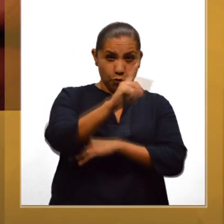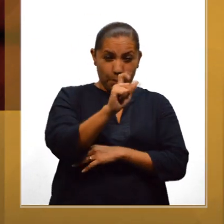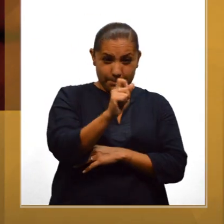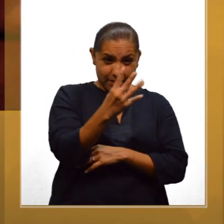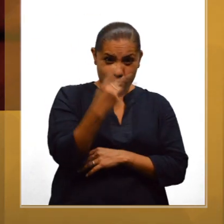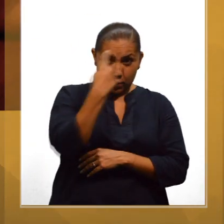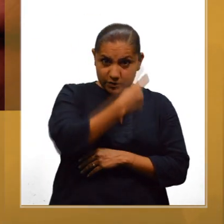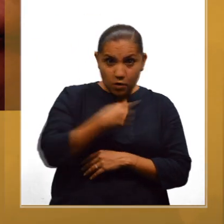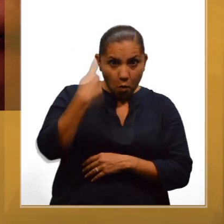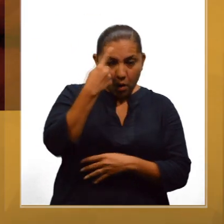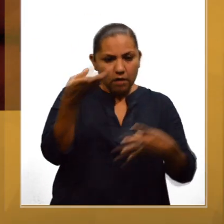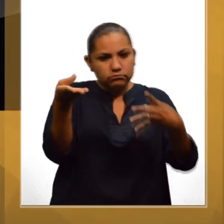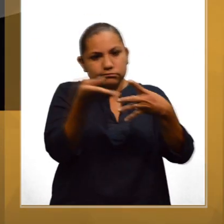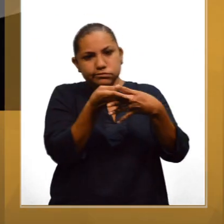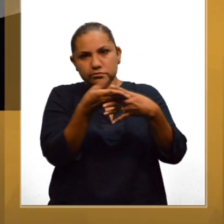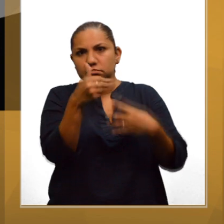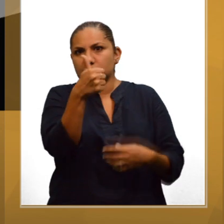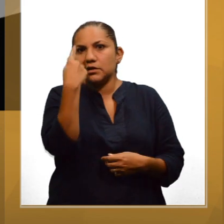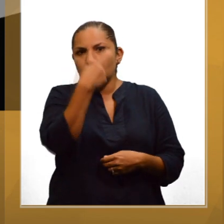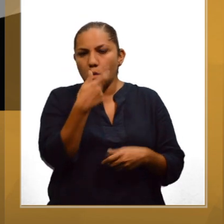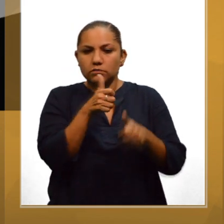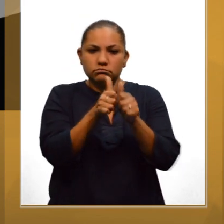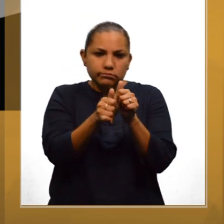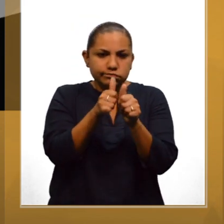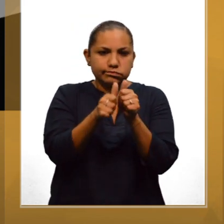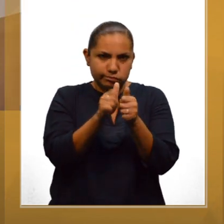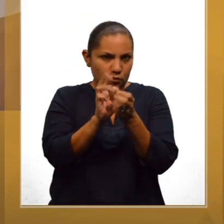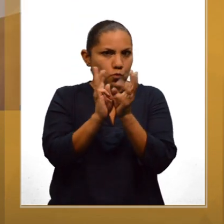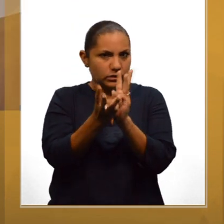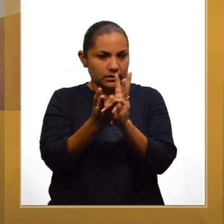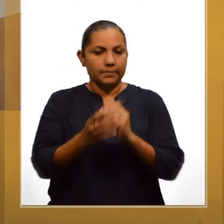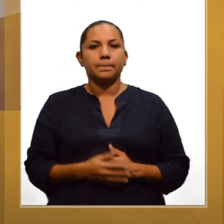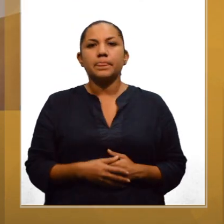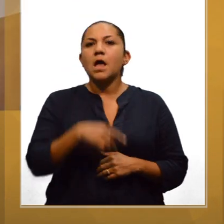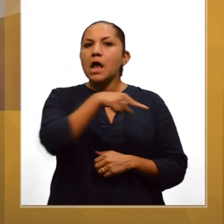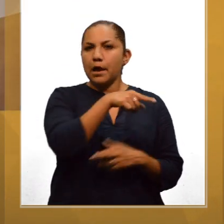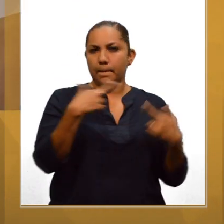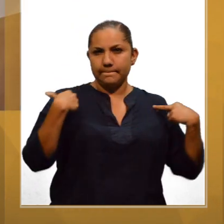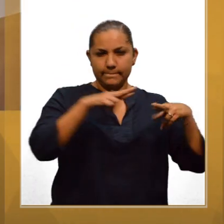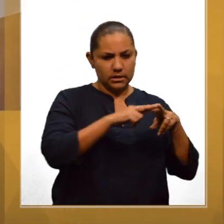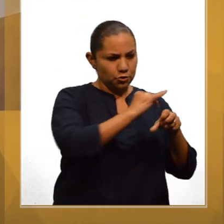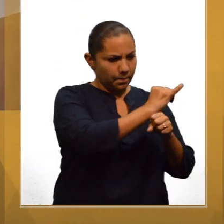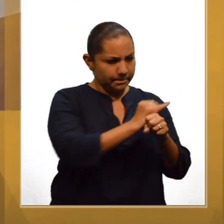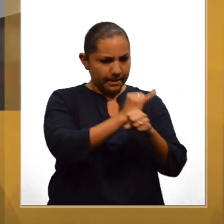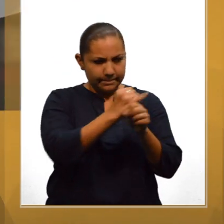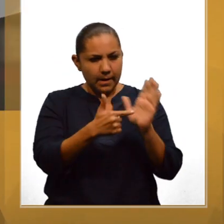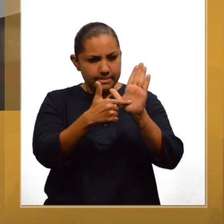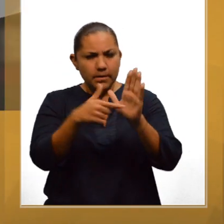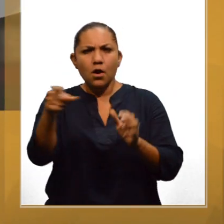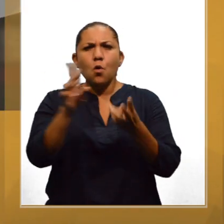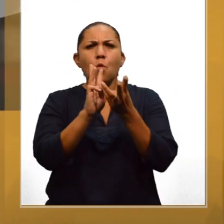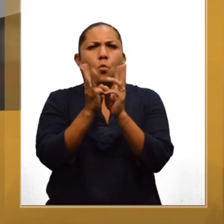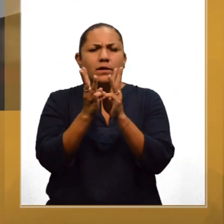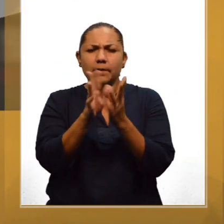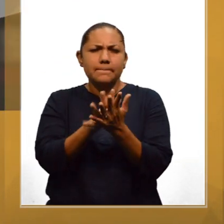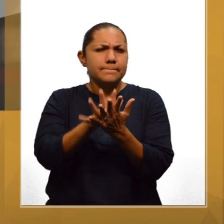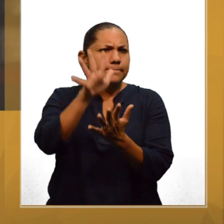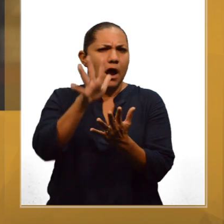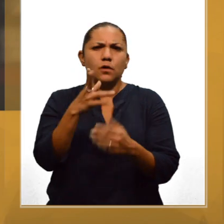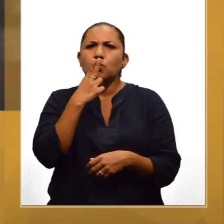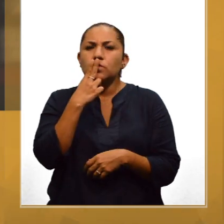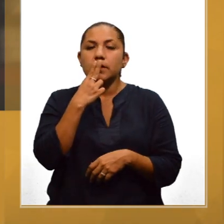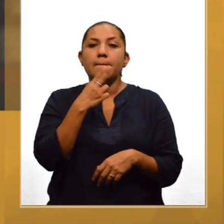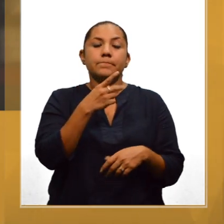exclusivo del WhatsApp. Un estudio coordinado por este profesor mostró que el mayor número de usuarios de WhatsApp son jóvenes de entre